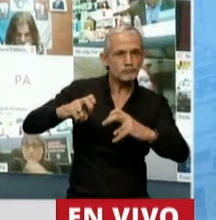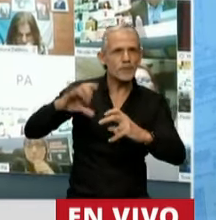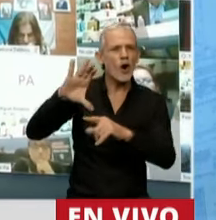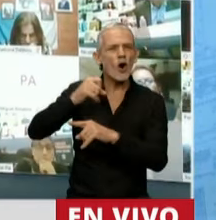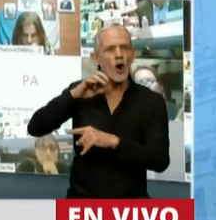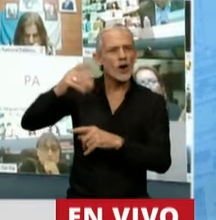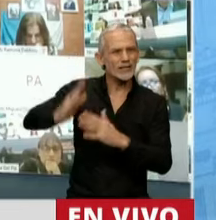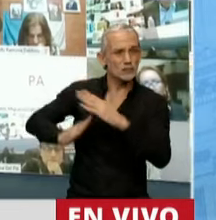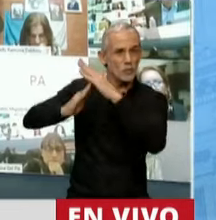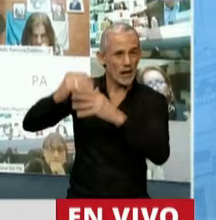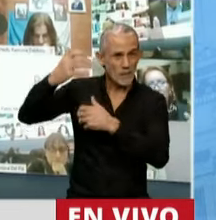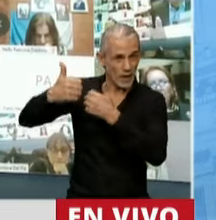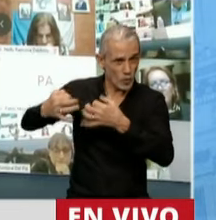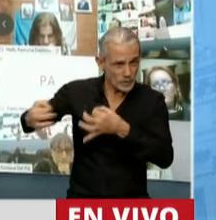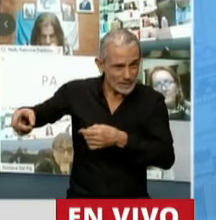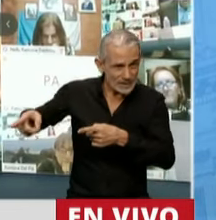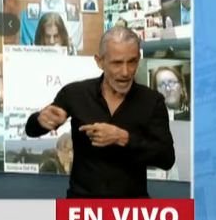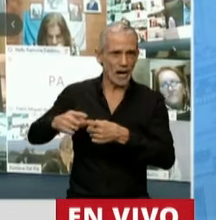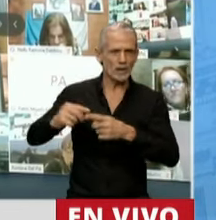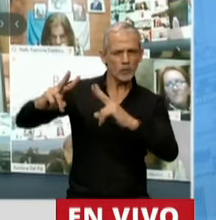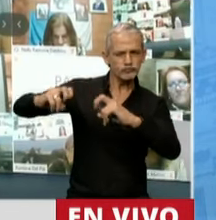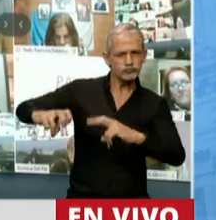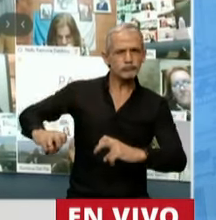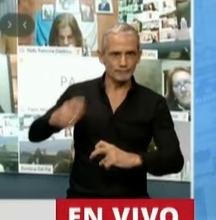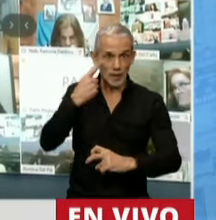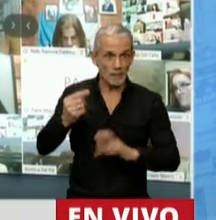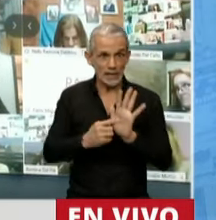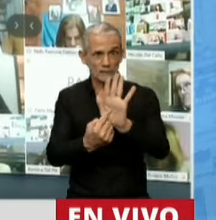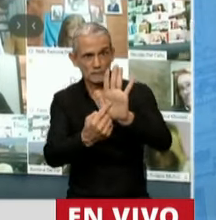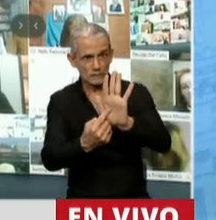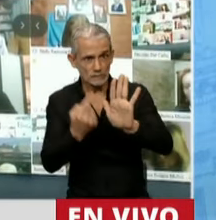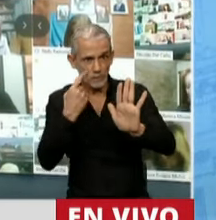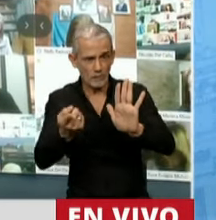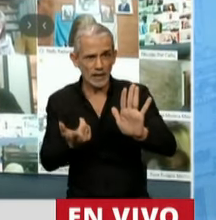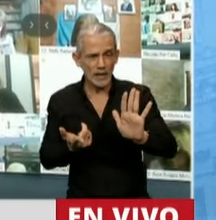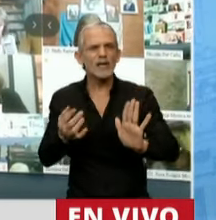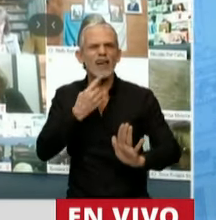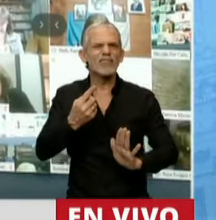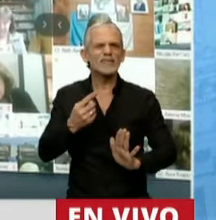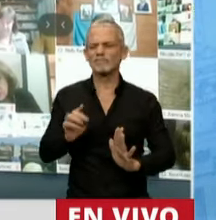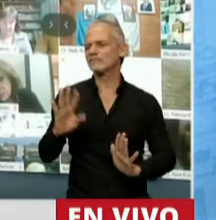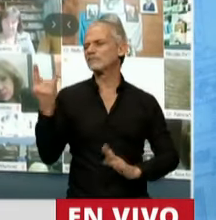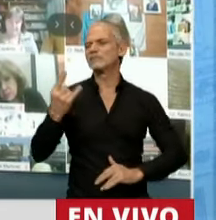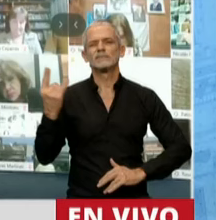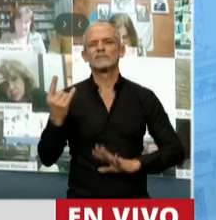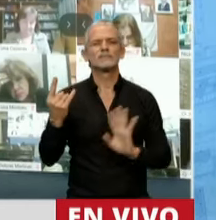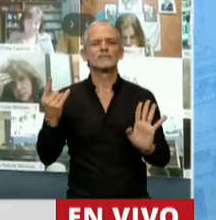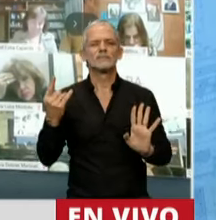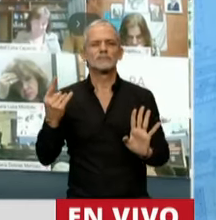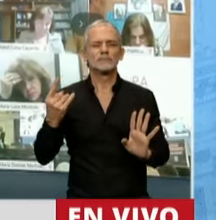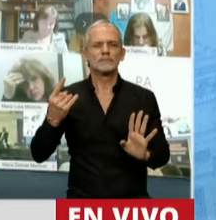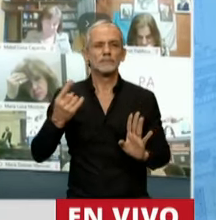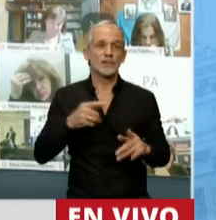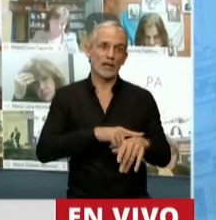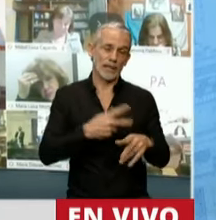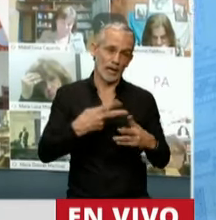Suprema de Justicia vio lo que dice, miren, dice que desmiente a la fin de juicio